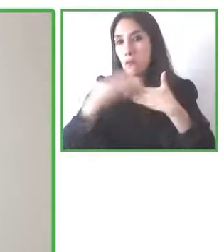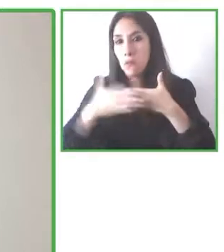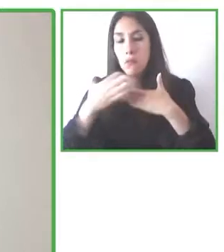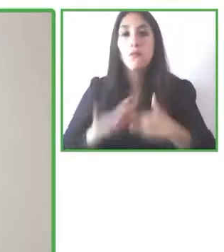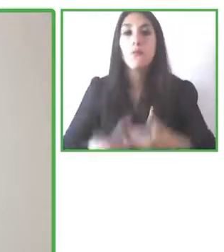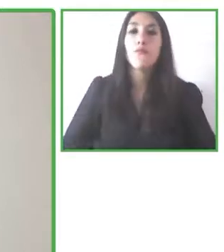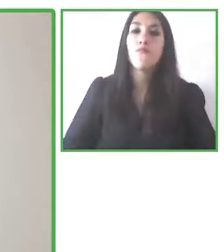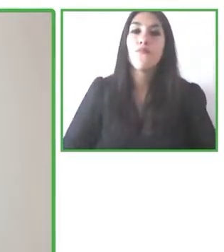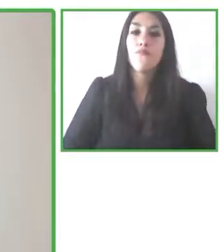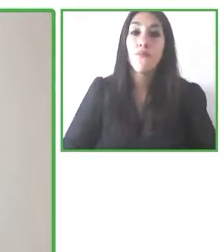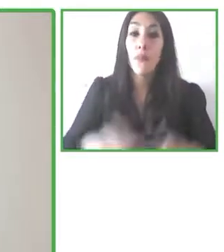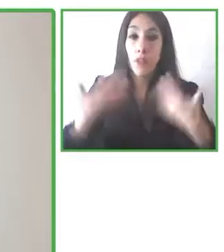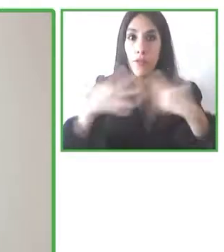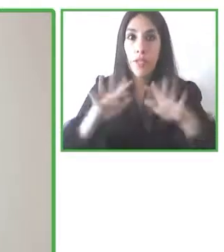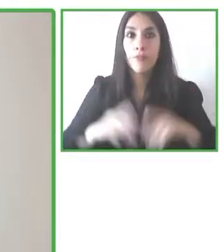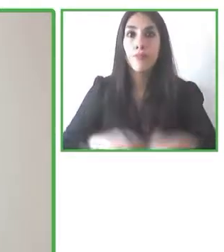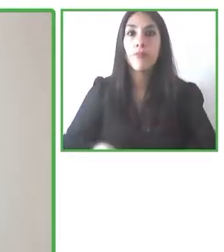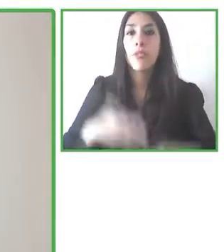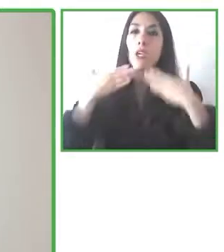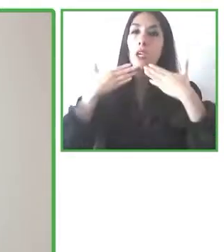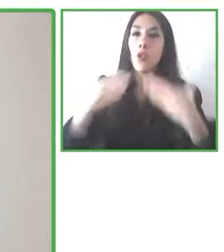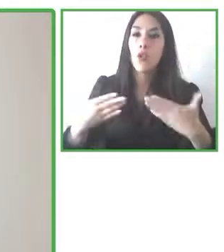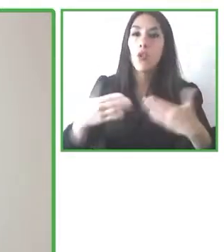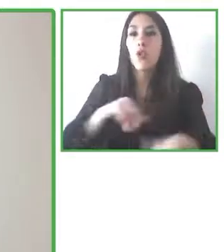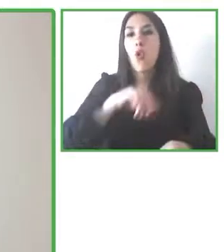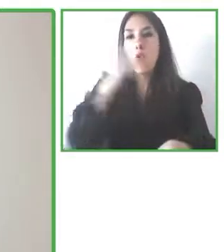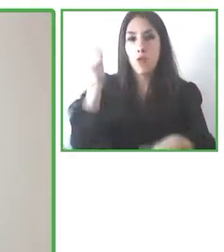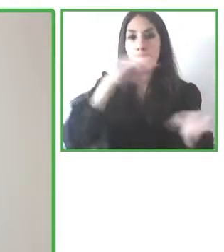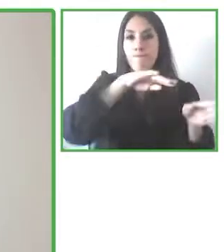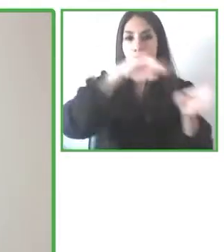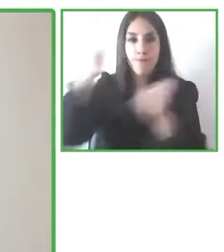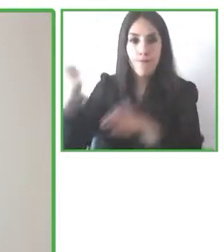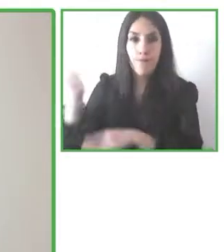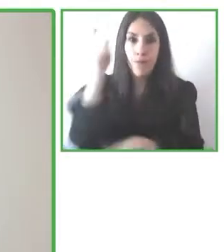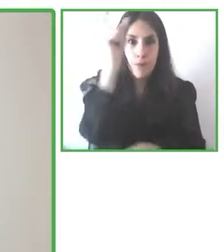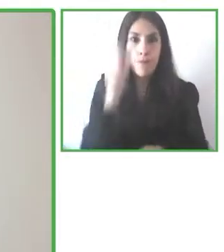invitado, Claudio Leverence.